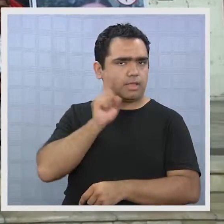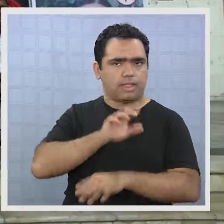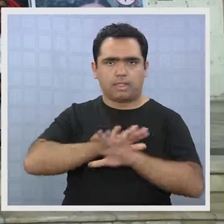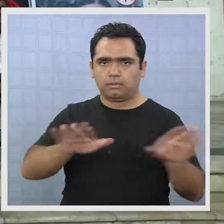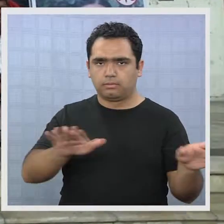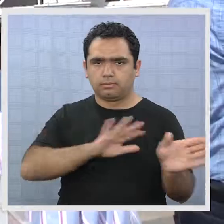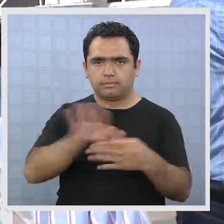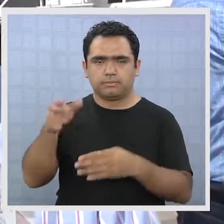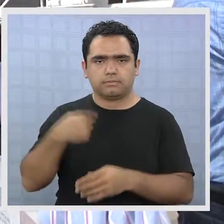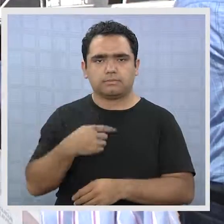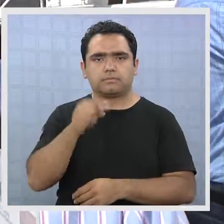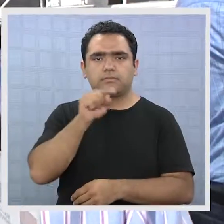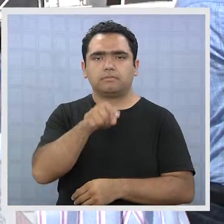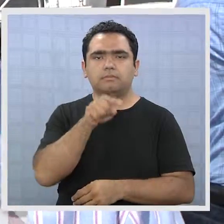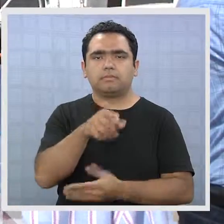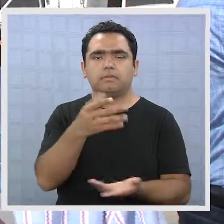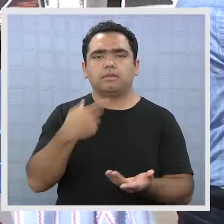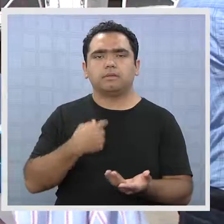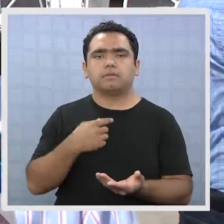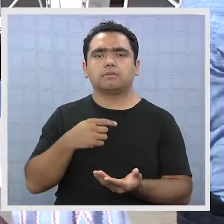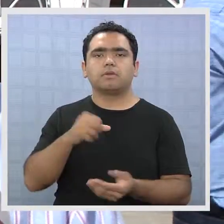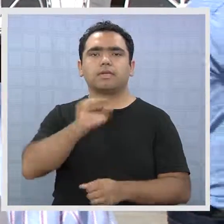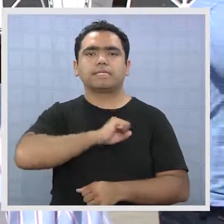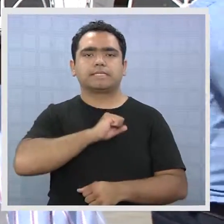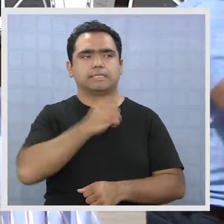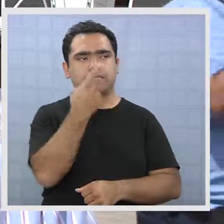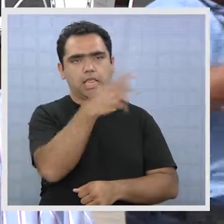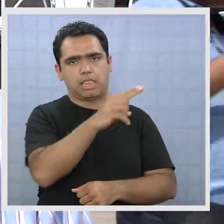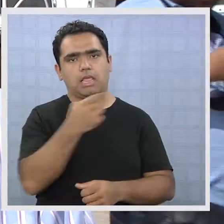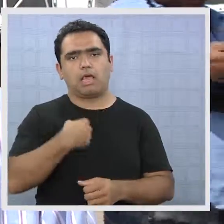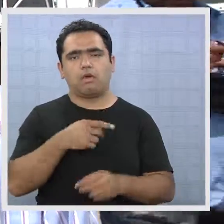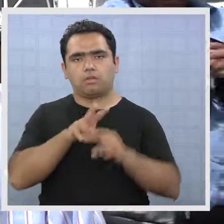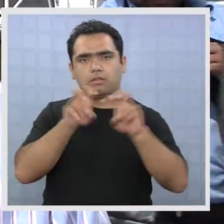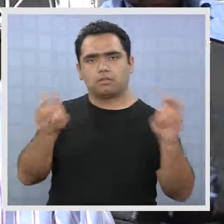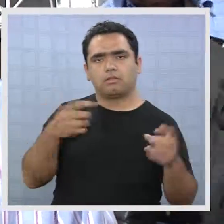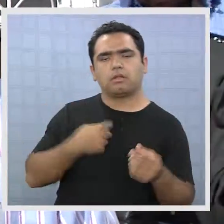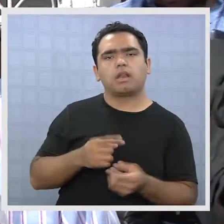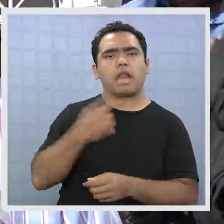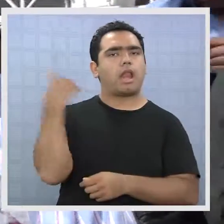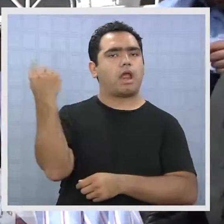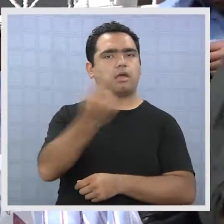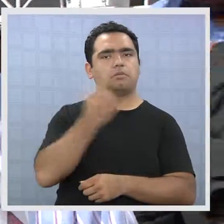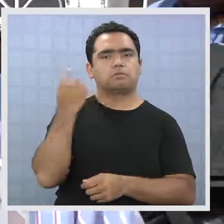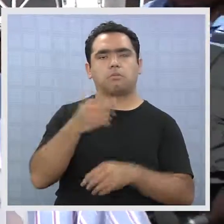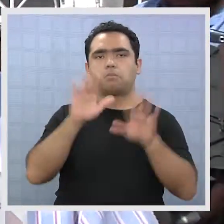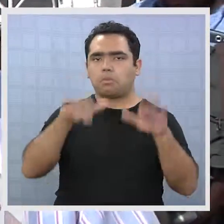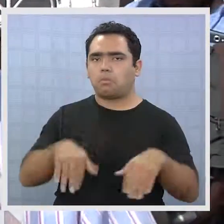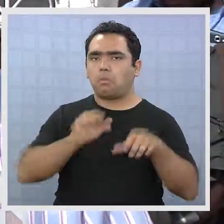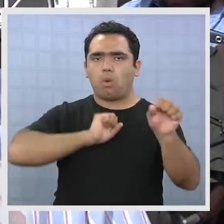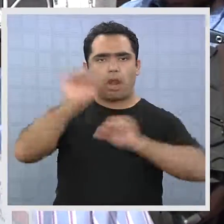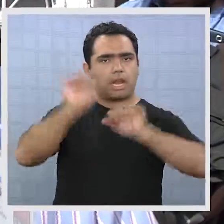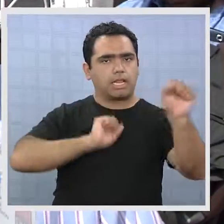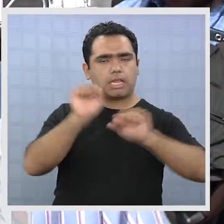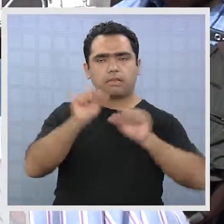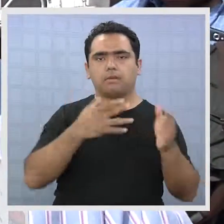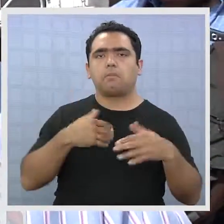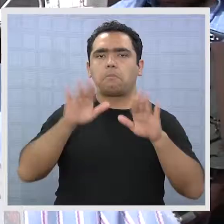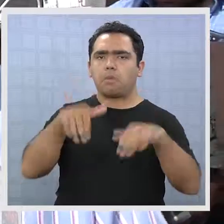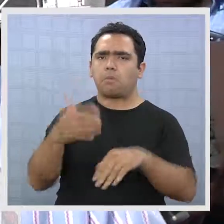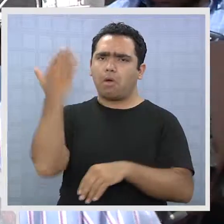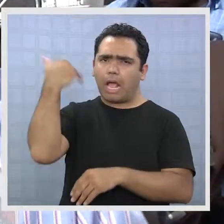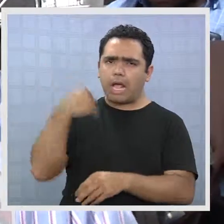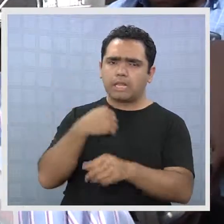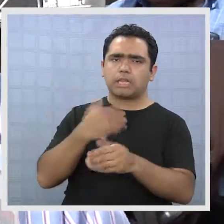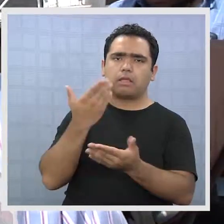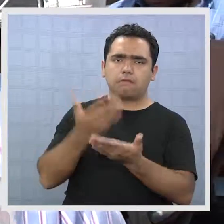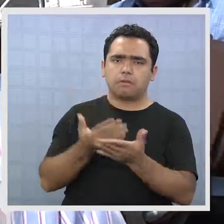nivel local. Eso se está definiendo a nivel central. Se hace una política nacional, como se hizo en vía anterior. En vía anterior para